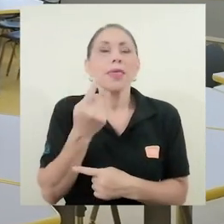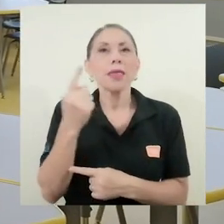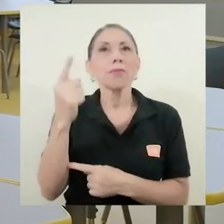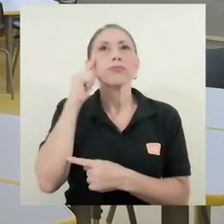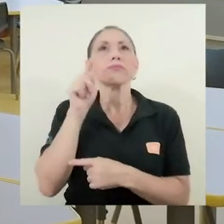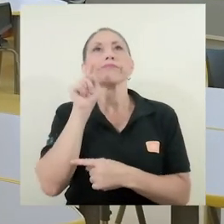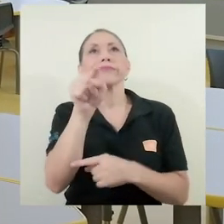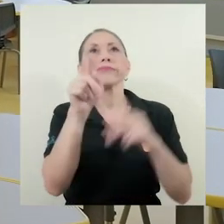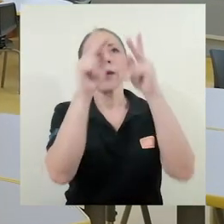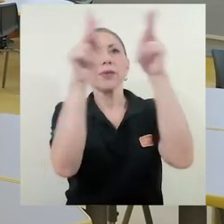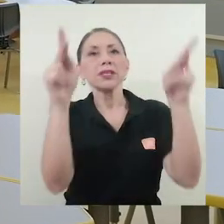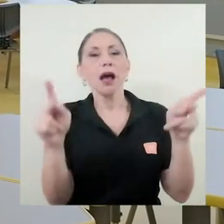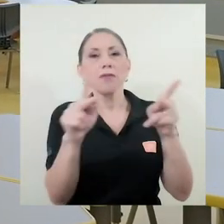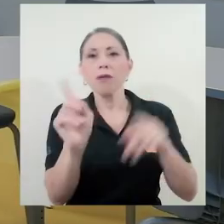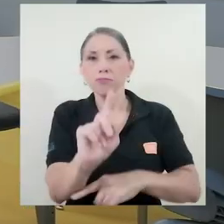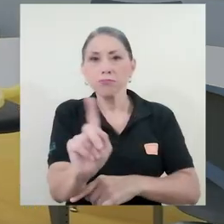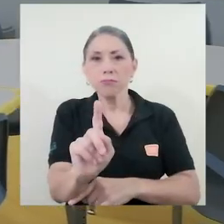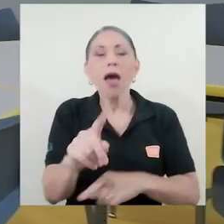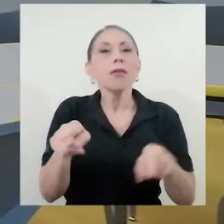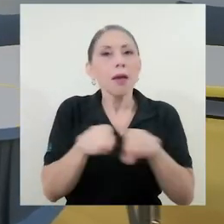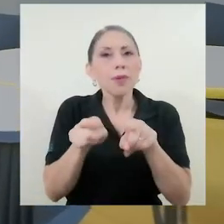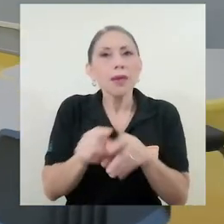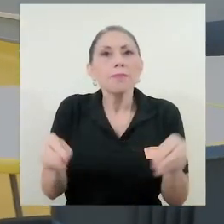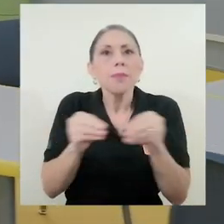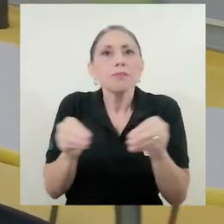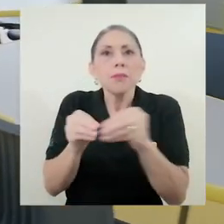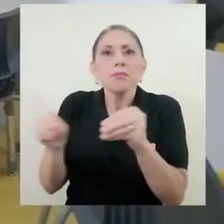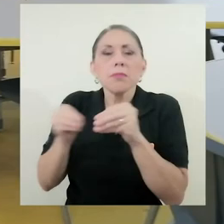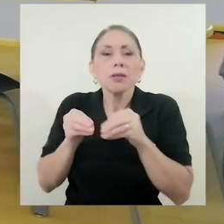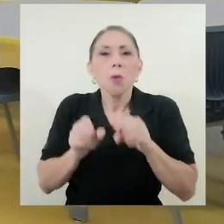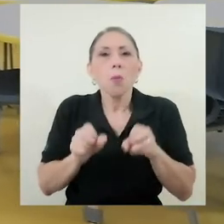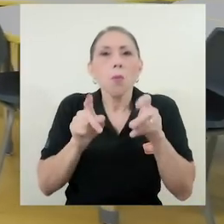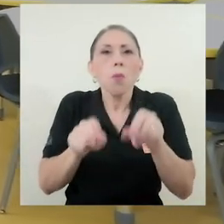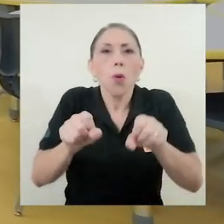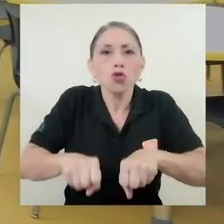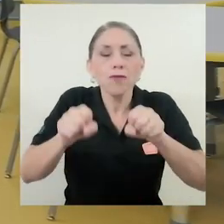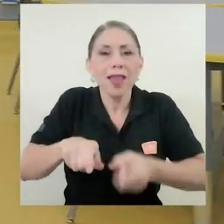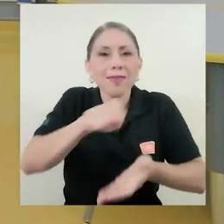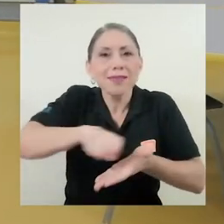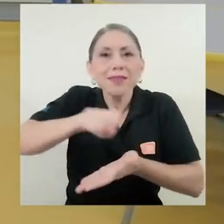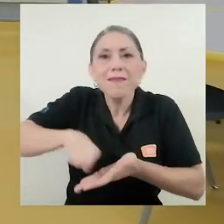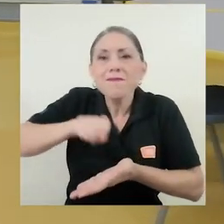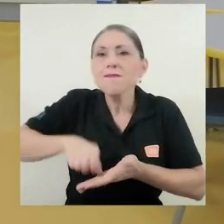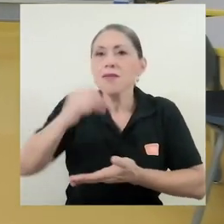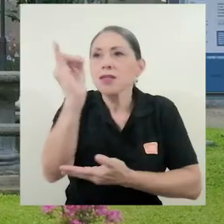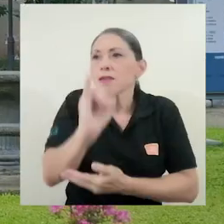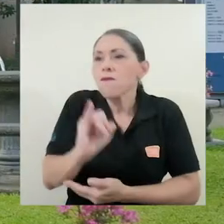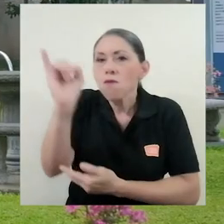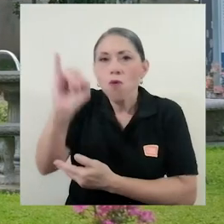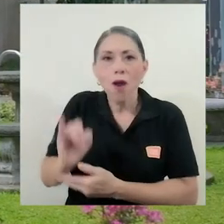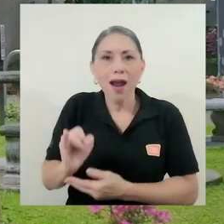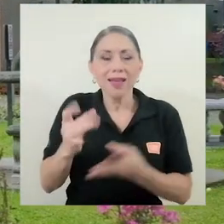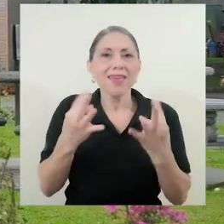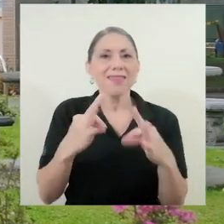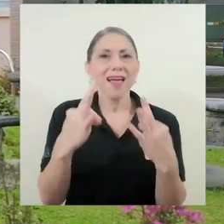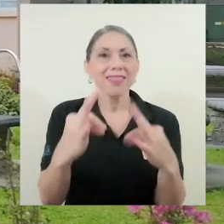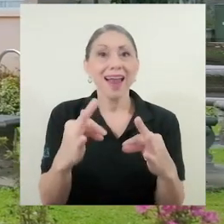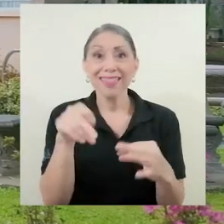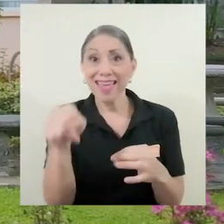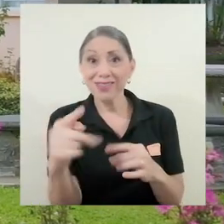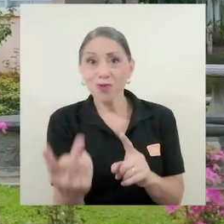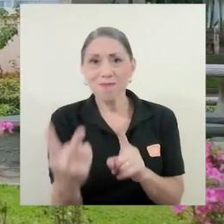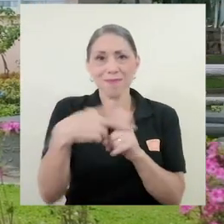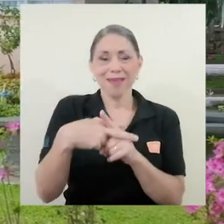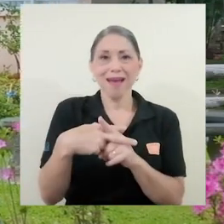imagen de la pizarra, sino que se va a aumentar las posibilidades de escribir, de hacer dibujos y tratar de implementar